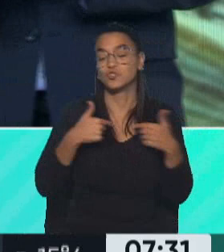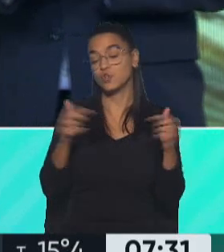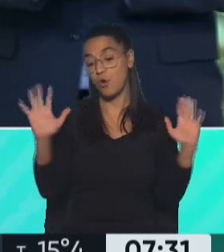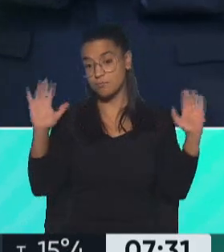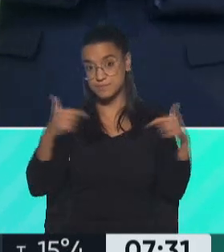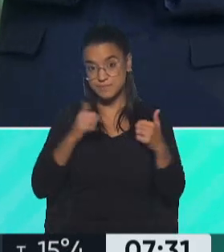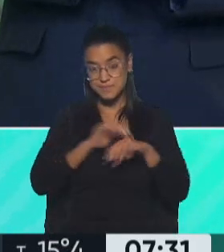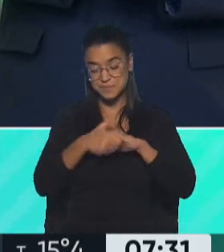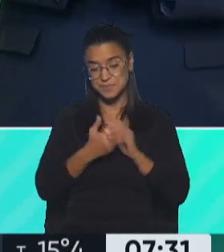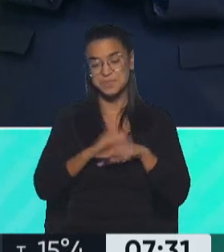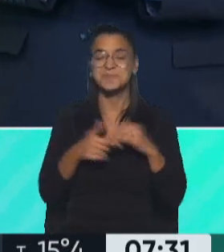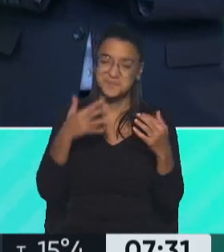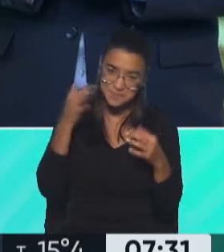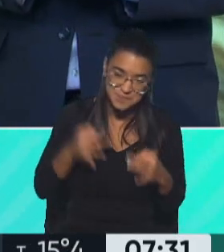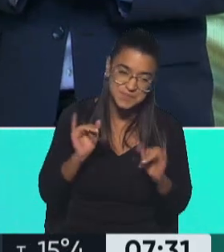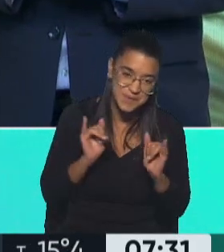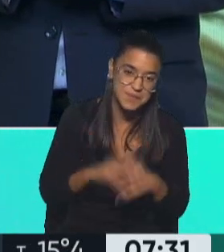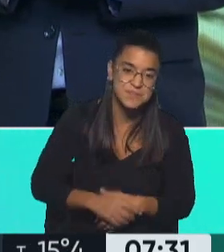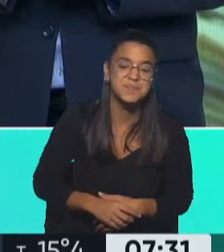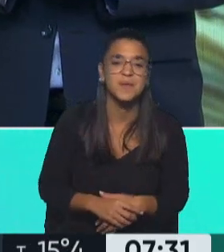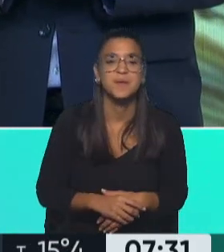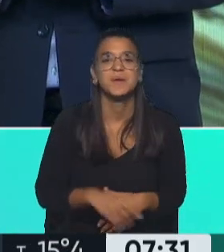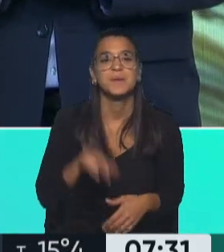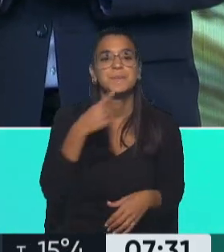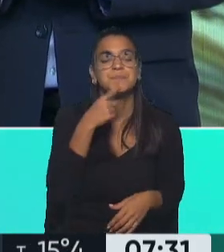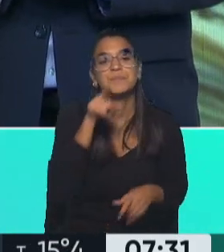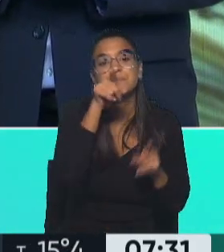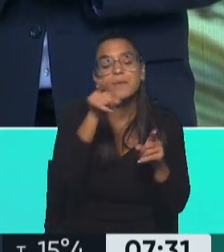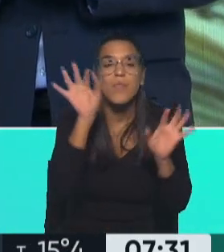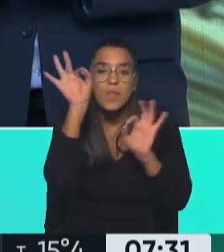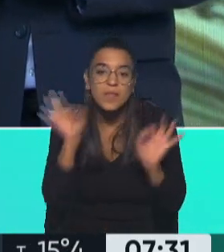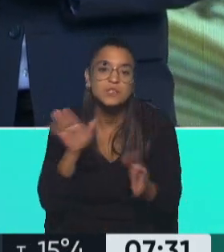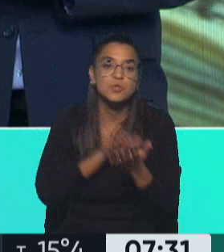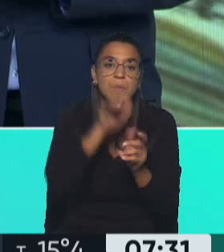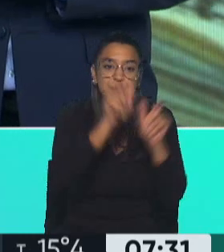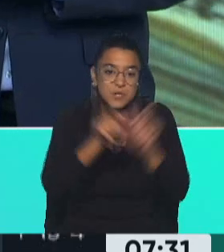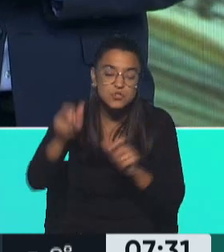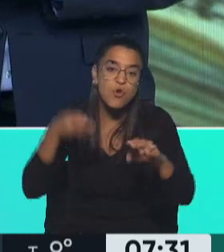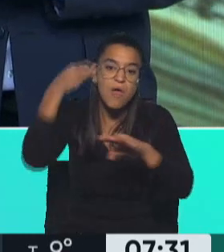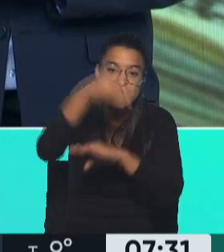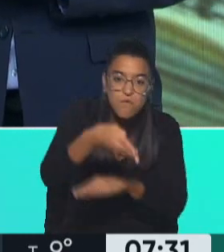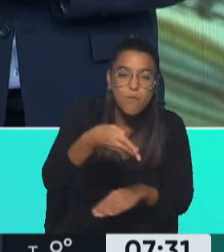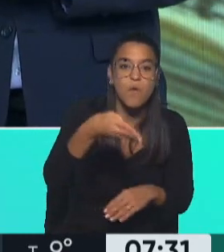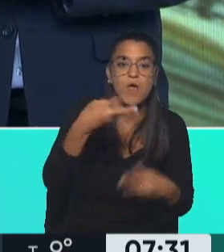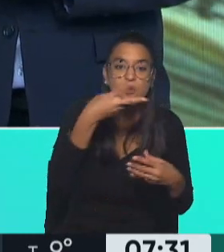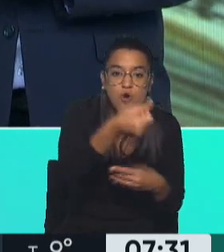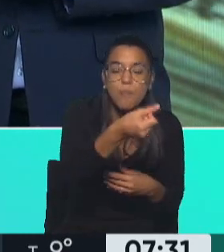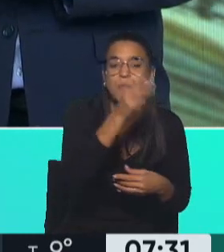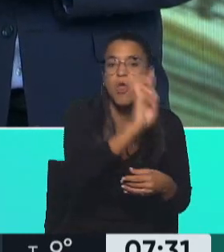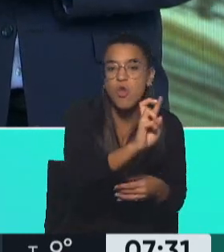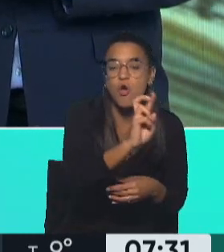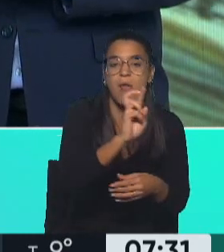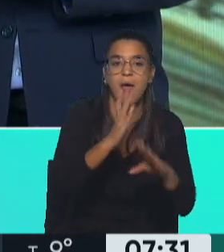puedo hacerme cargo. Me parece bien, me parece bien. ¿Y podemos dar, digamos, algún tipo de detalle respecto a las personas que se acercaron a la compra de dólares